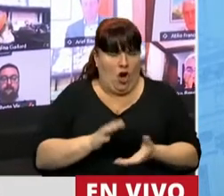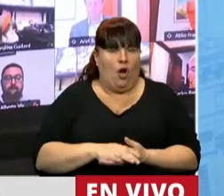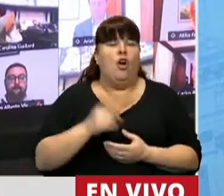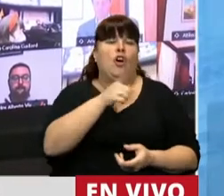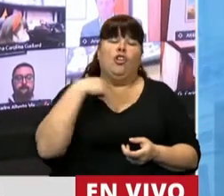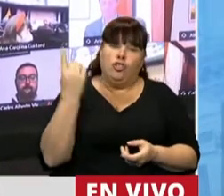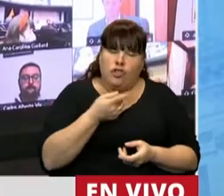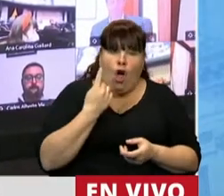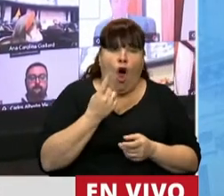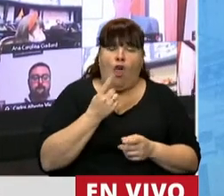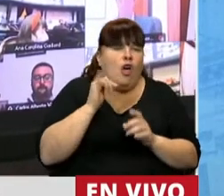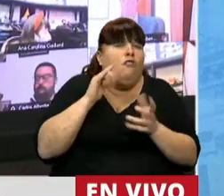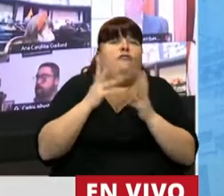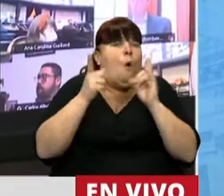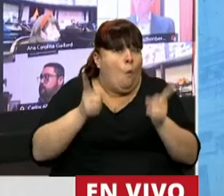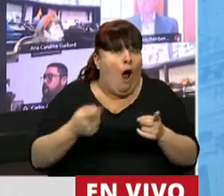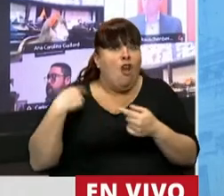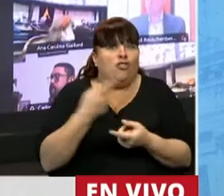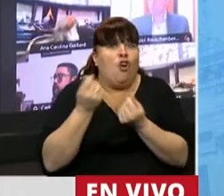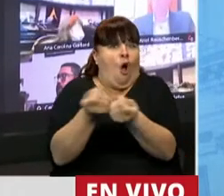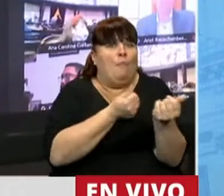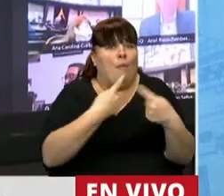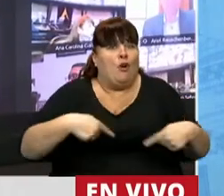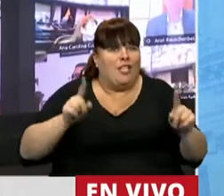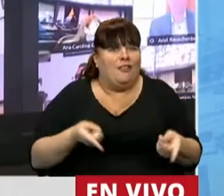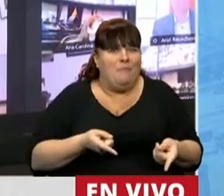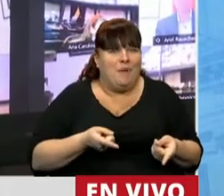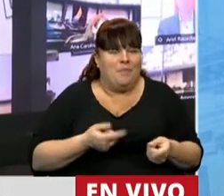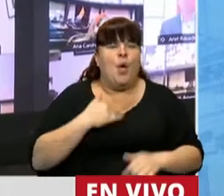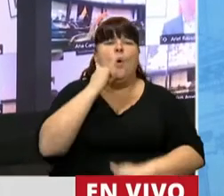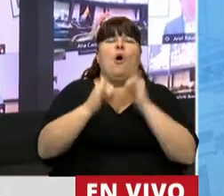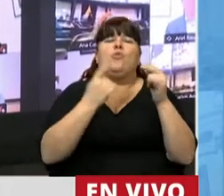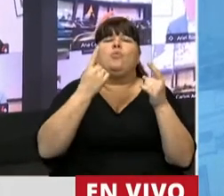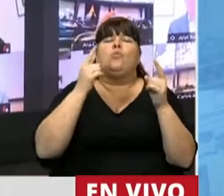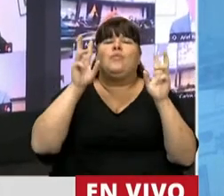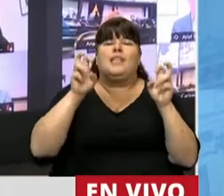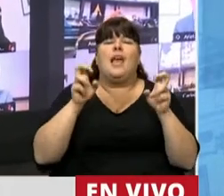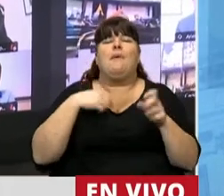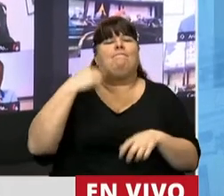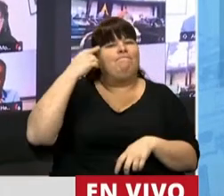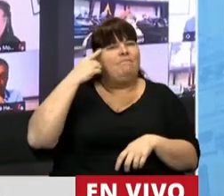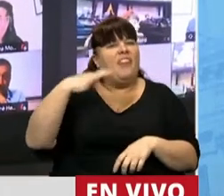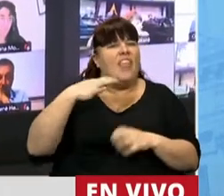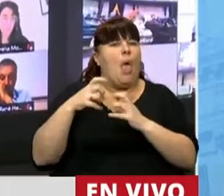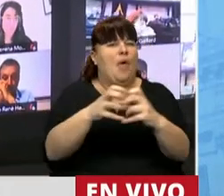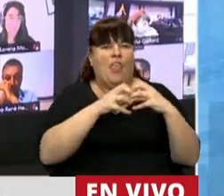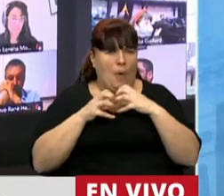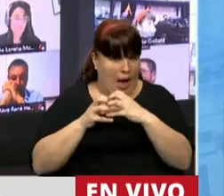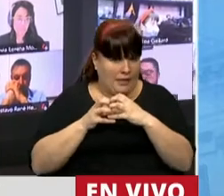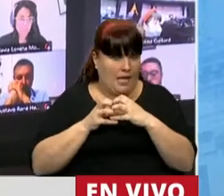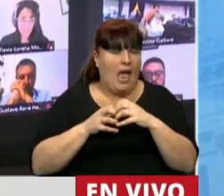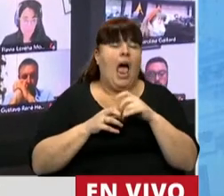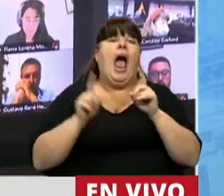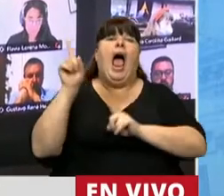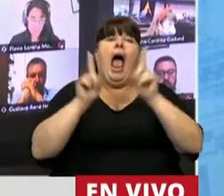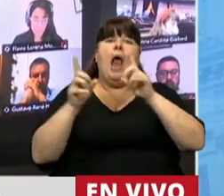todos de una u otra manera también somos consumidores. Y quiero decir una cosa de aquello que creo que se tiene que discutir y aunque